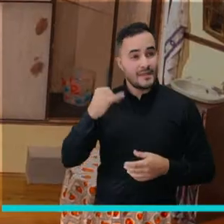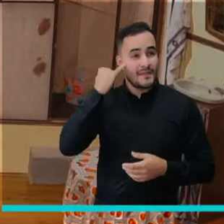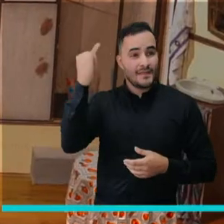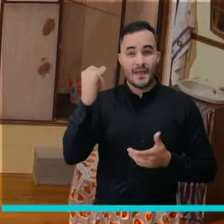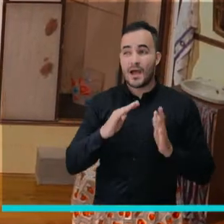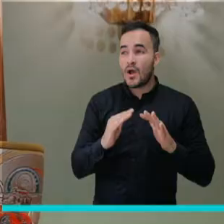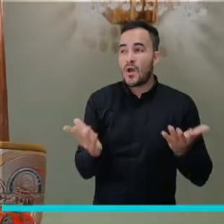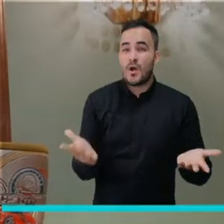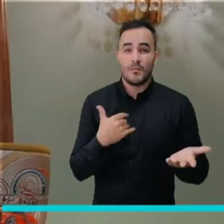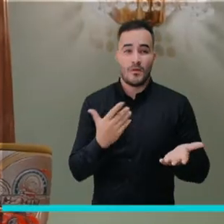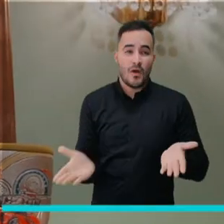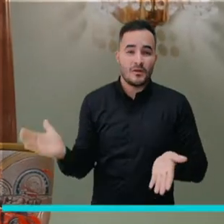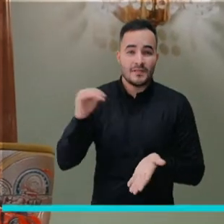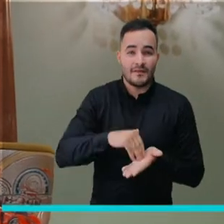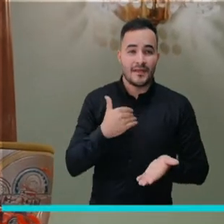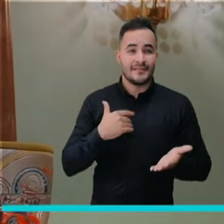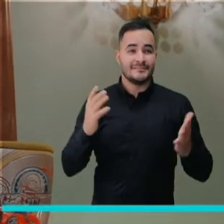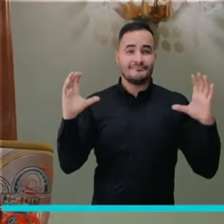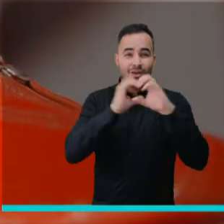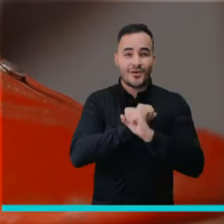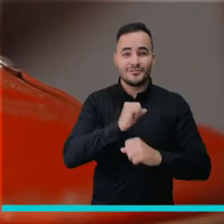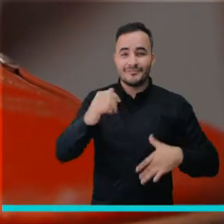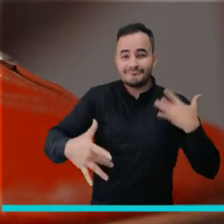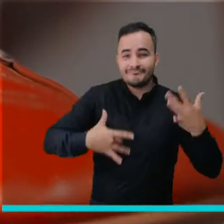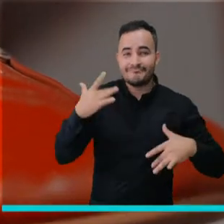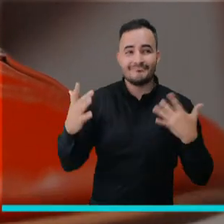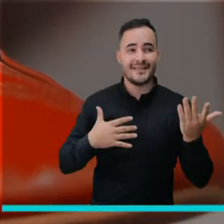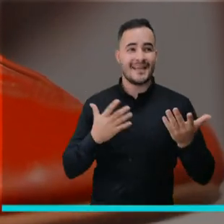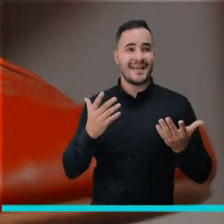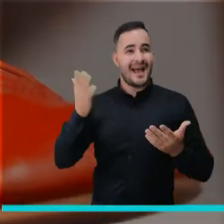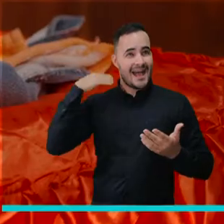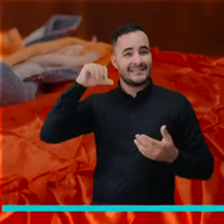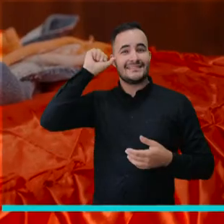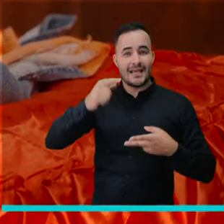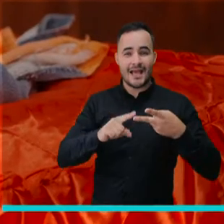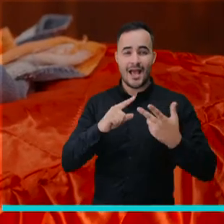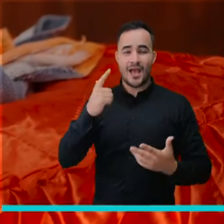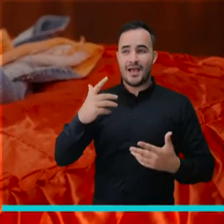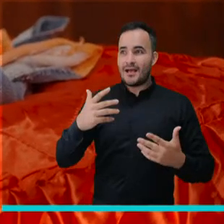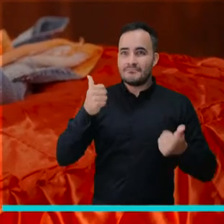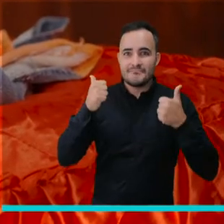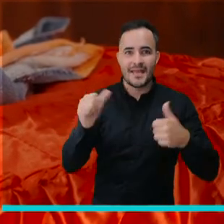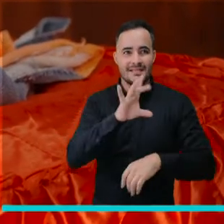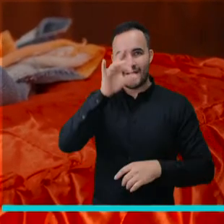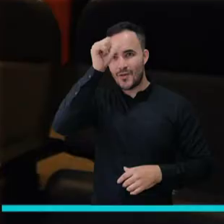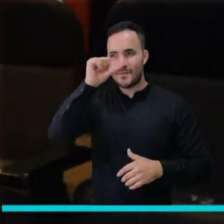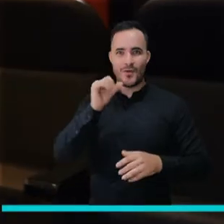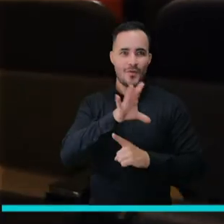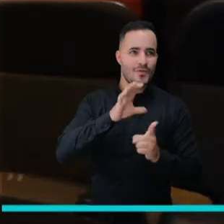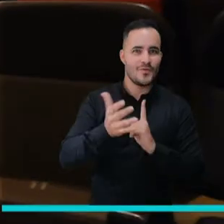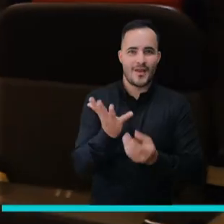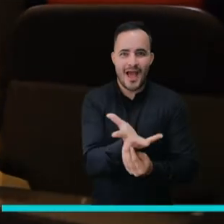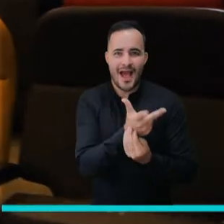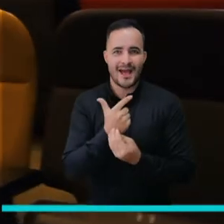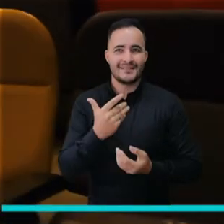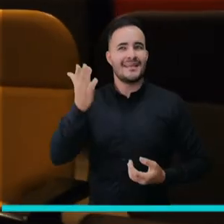realmente volver a vivir esas noches, esos fines de semana llenos de arte y cultura en la ciudad, es que ustedes vengan,